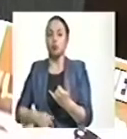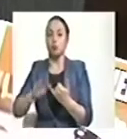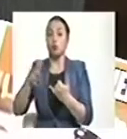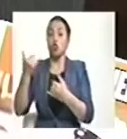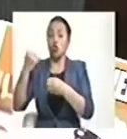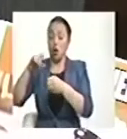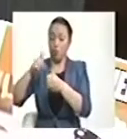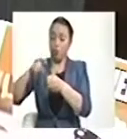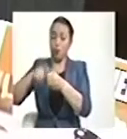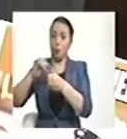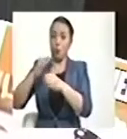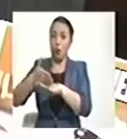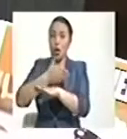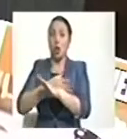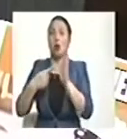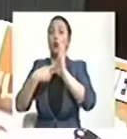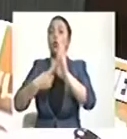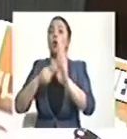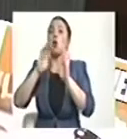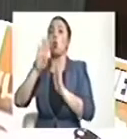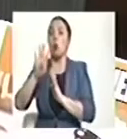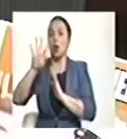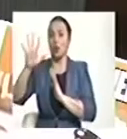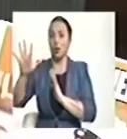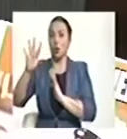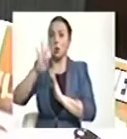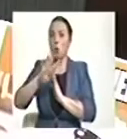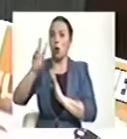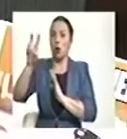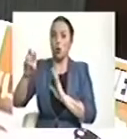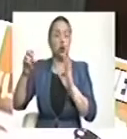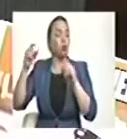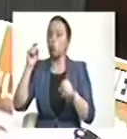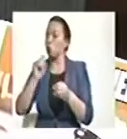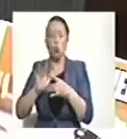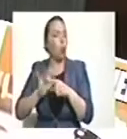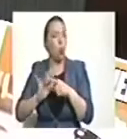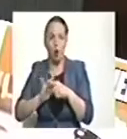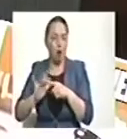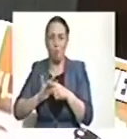que usted ha señalado de 45-47 no ha lugar. Gracias, presidente.